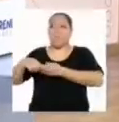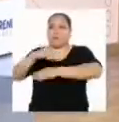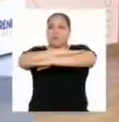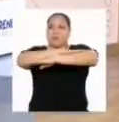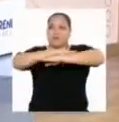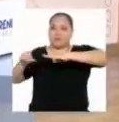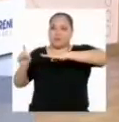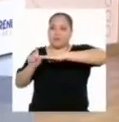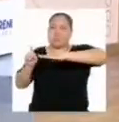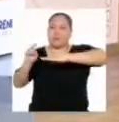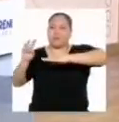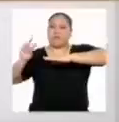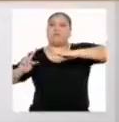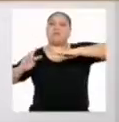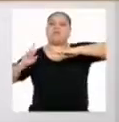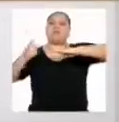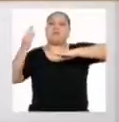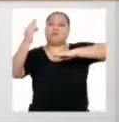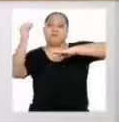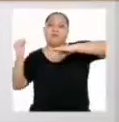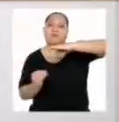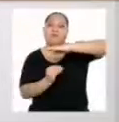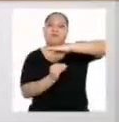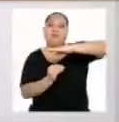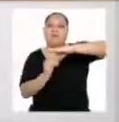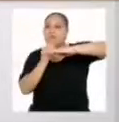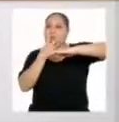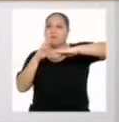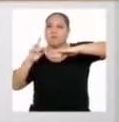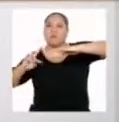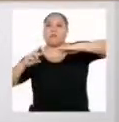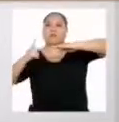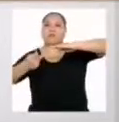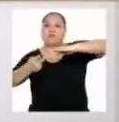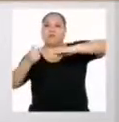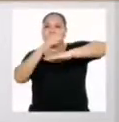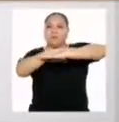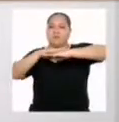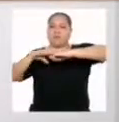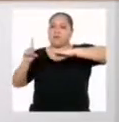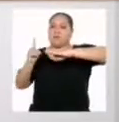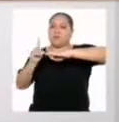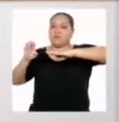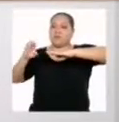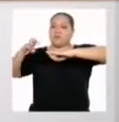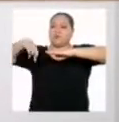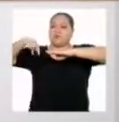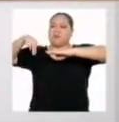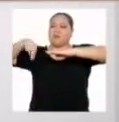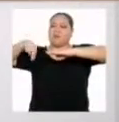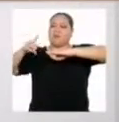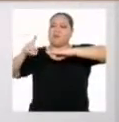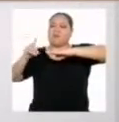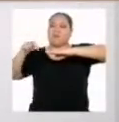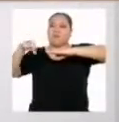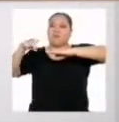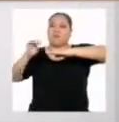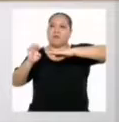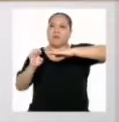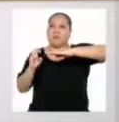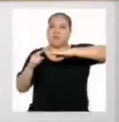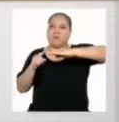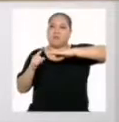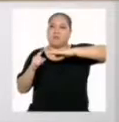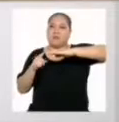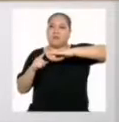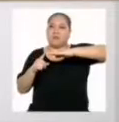representarse en el eje horizontal. Así es. La variable dependiente es el ingreso en soles, porque depende de